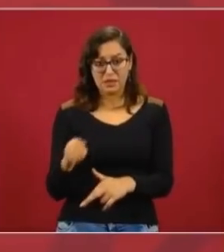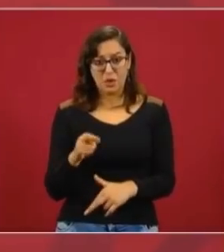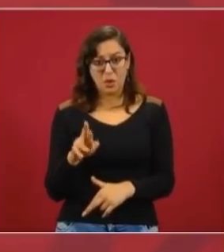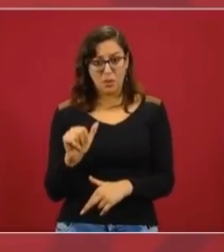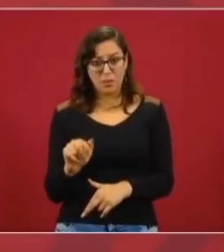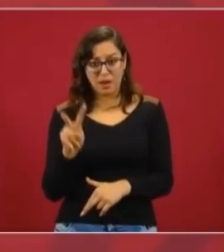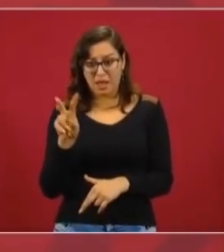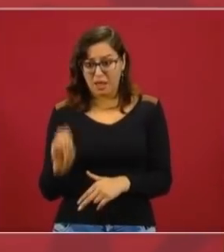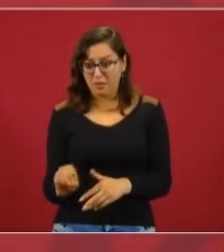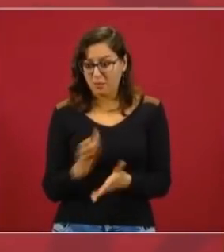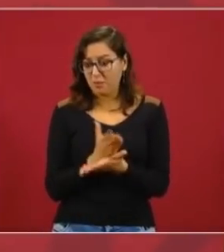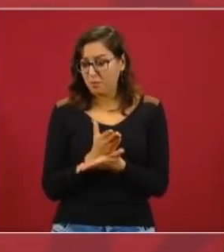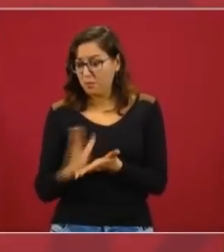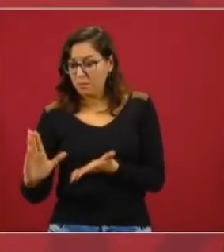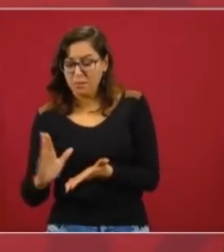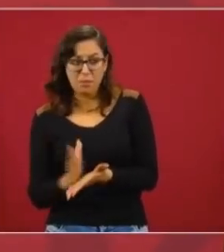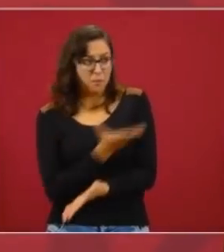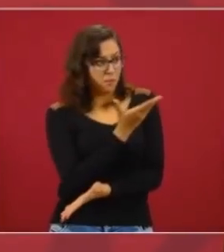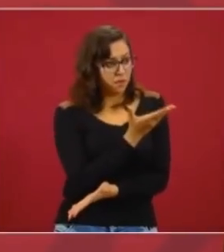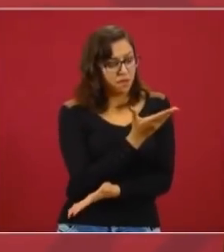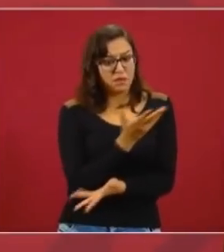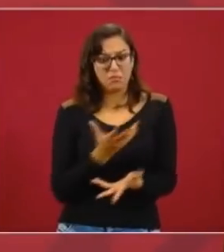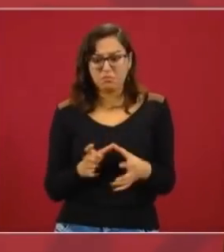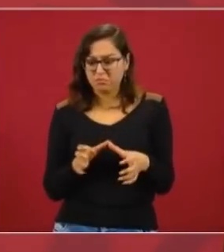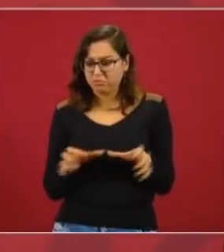No creo que haya otro convenio mejor.